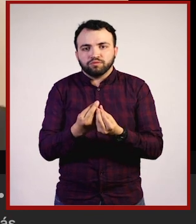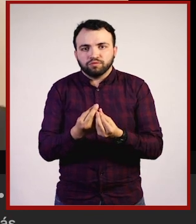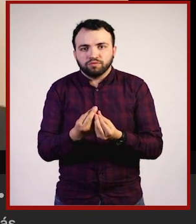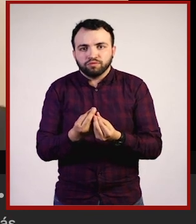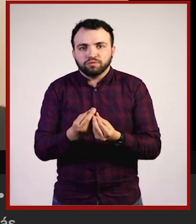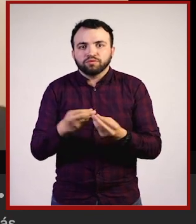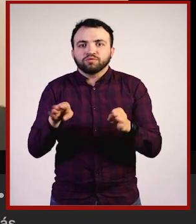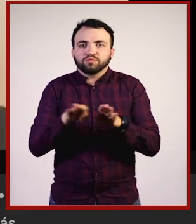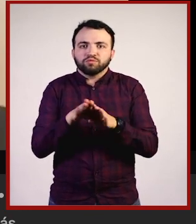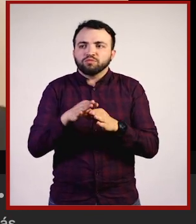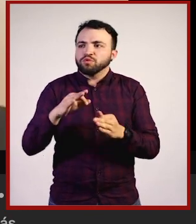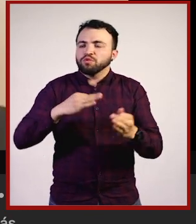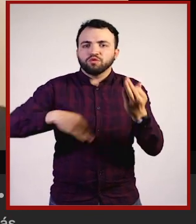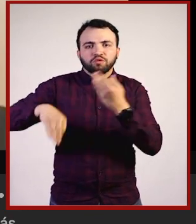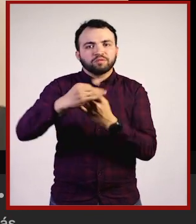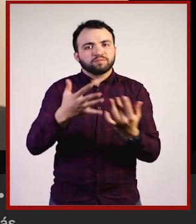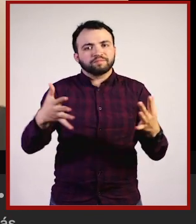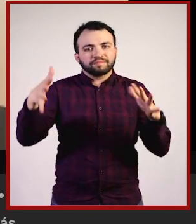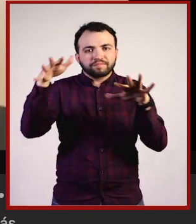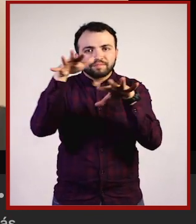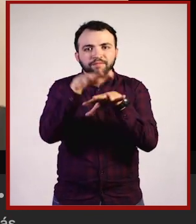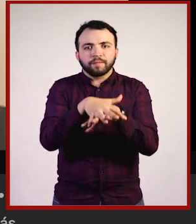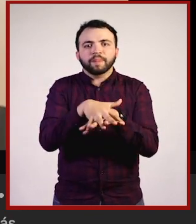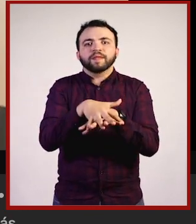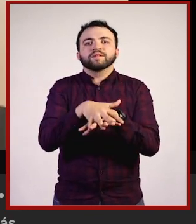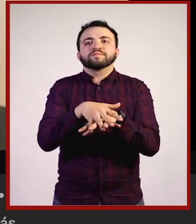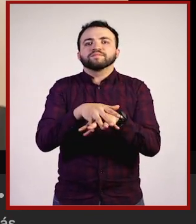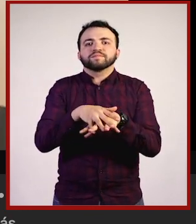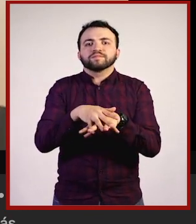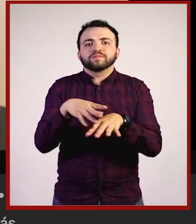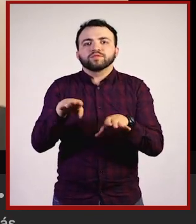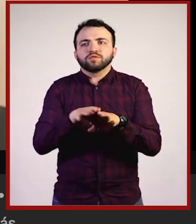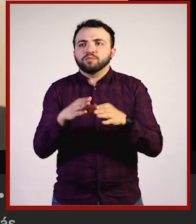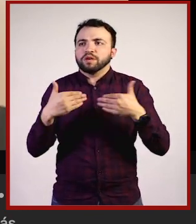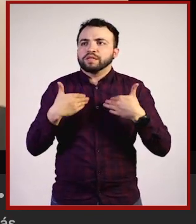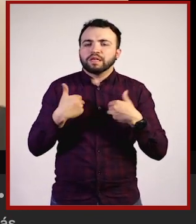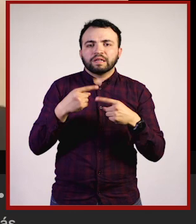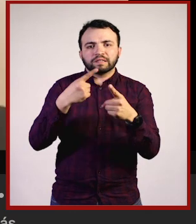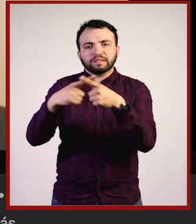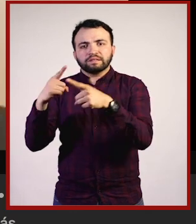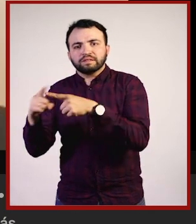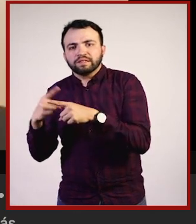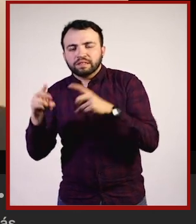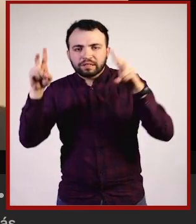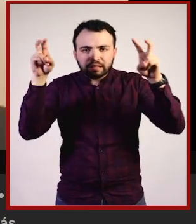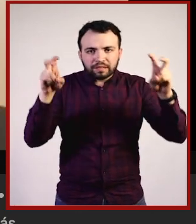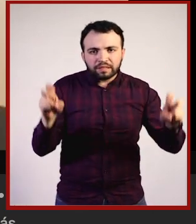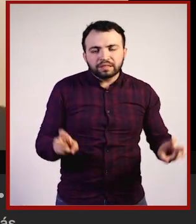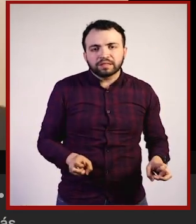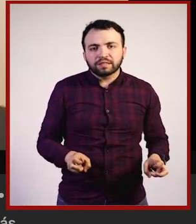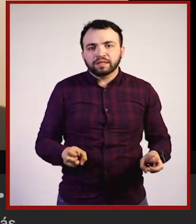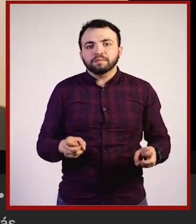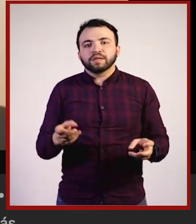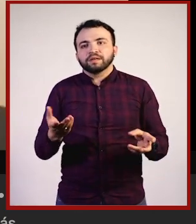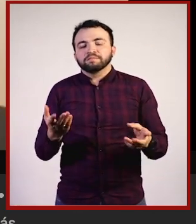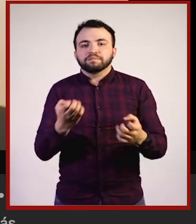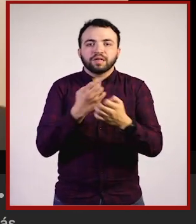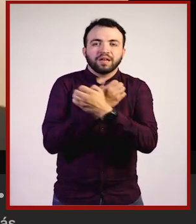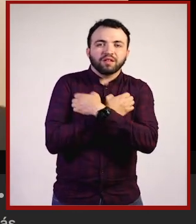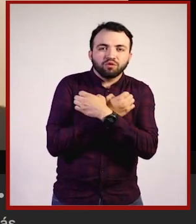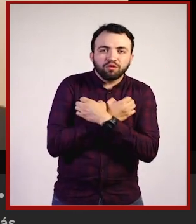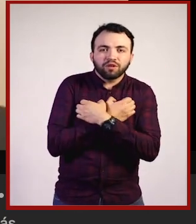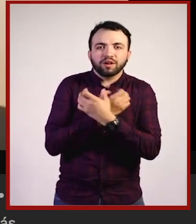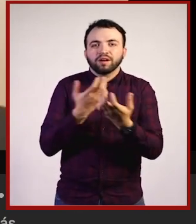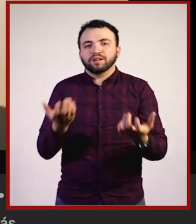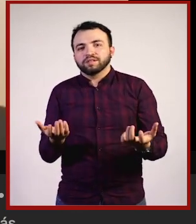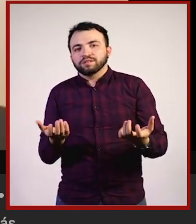integral y que debe de permear hacia todos los aspectos, principalmente reformas en materia de educación, seguir con toda